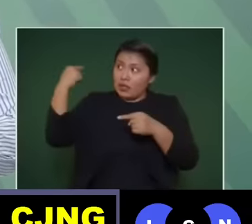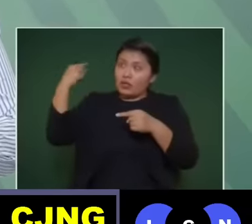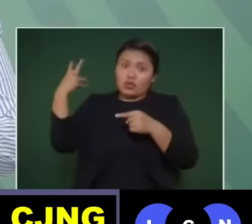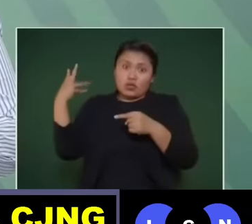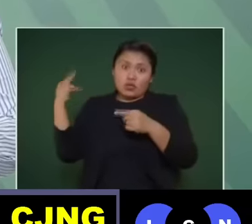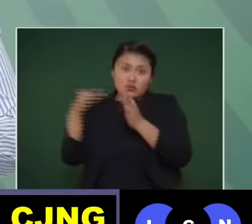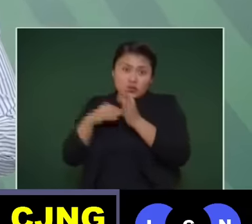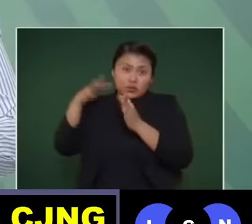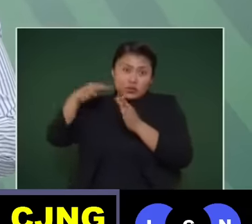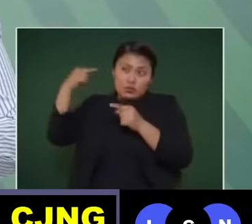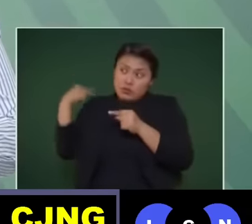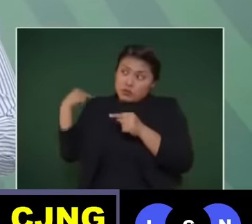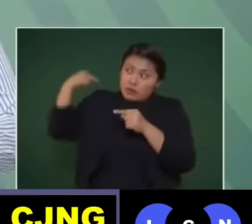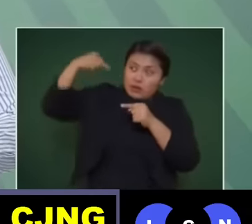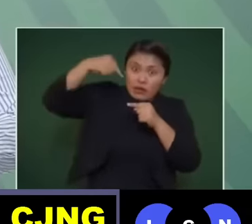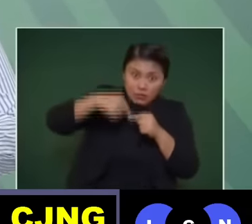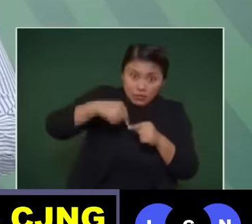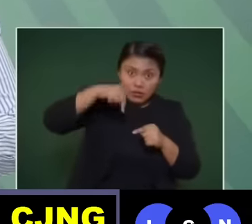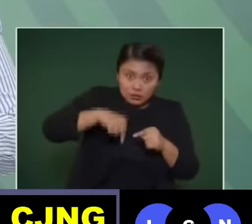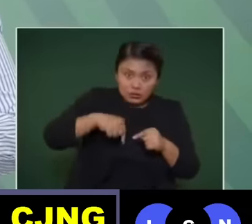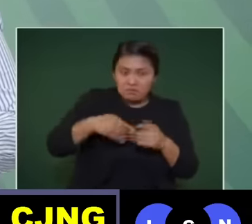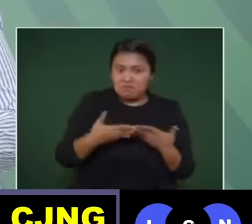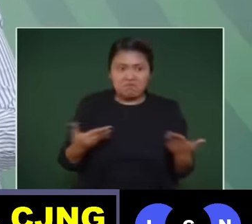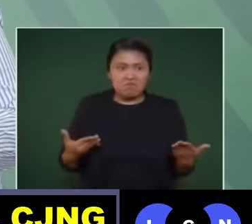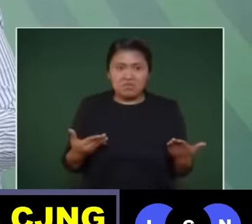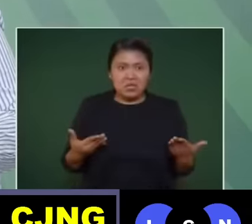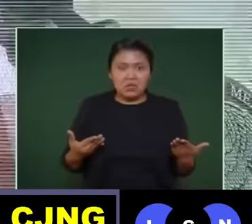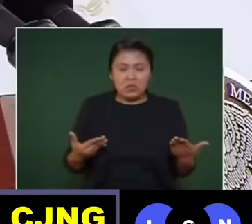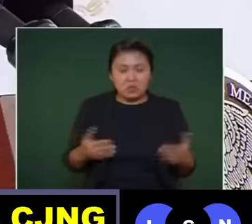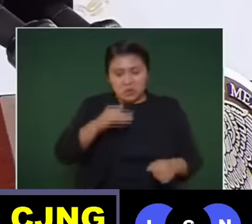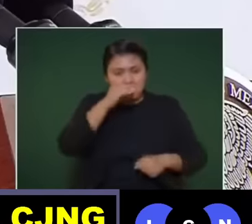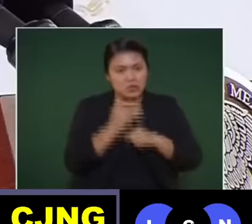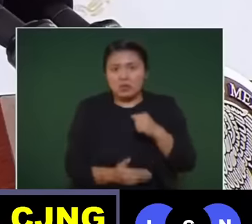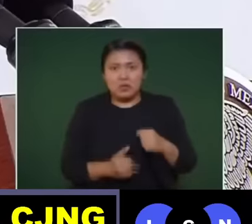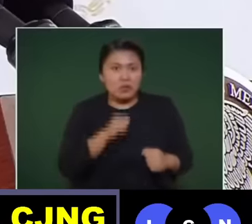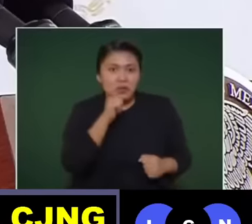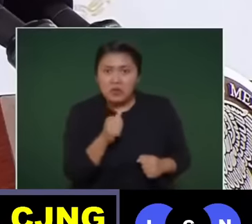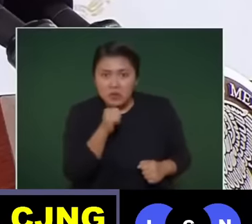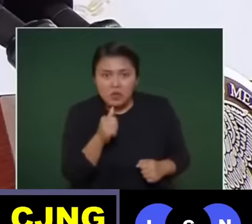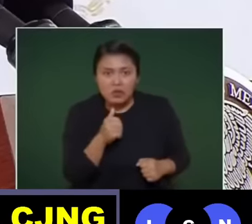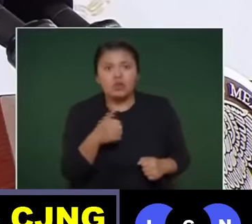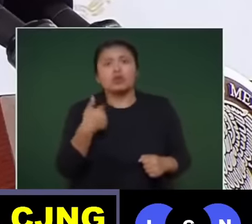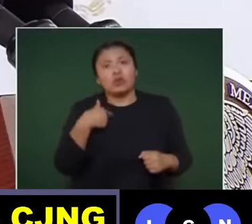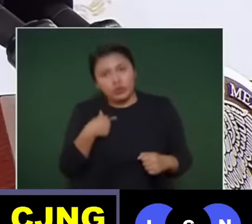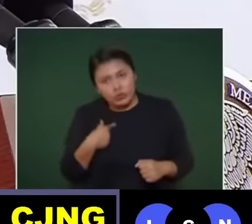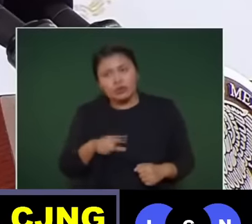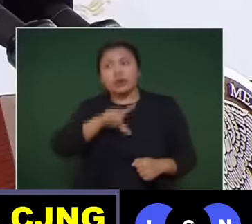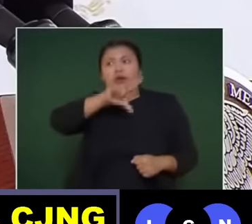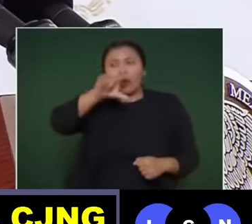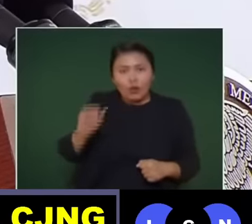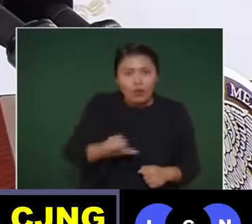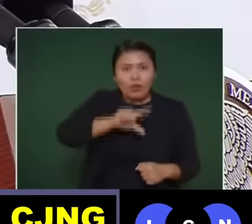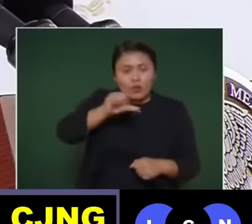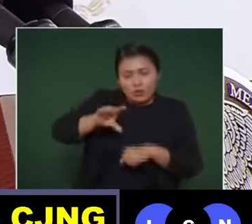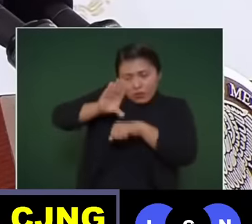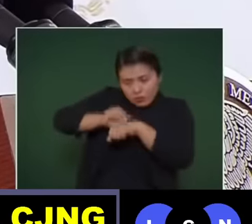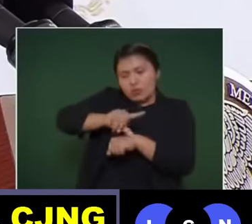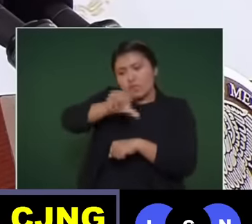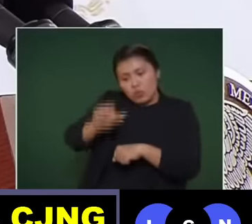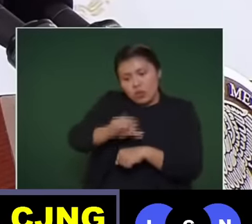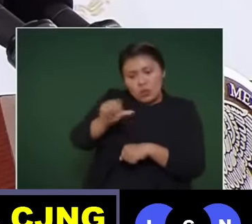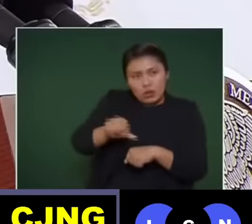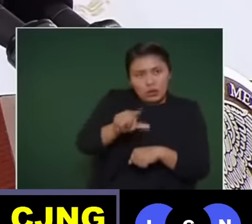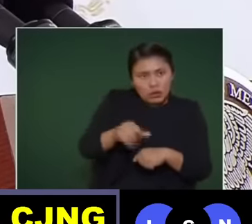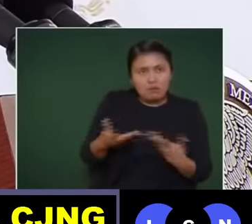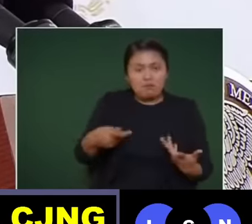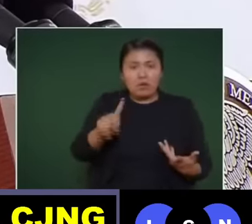concluido con este contrato y se han dado prórrogas para que se termine, porque eso